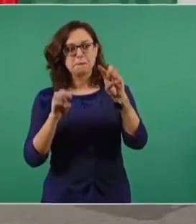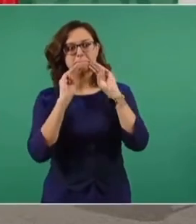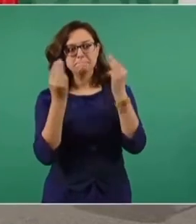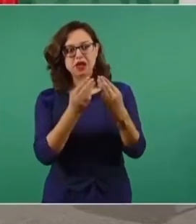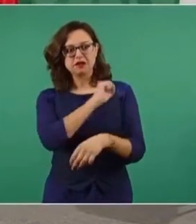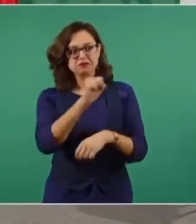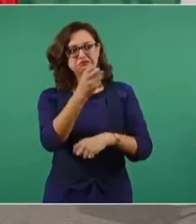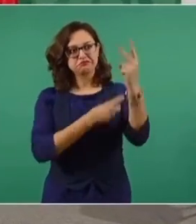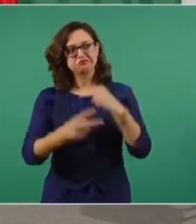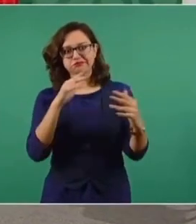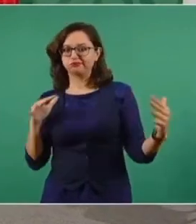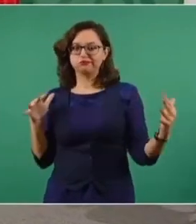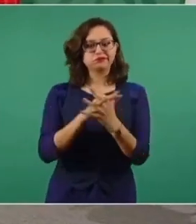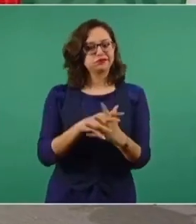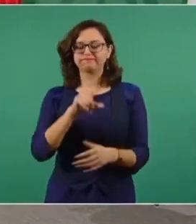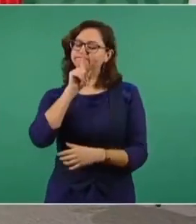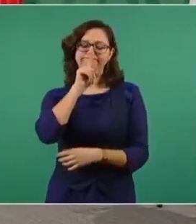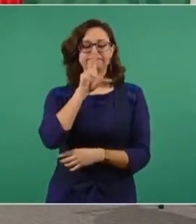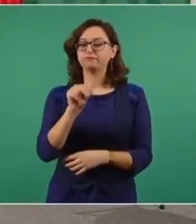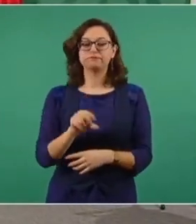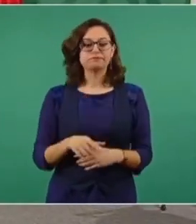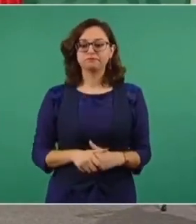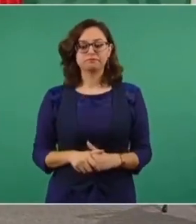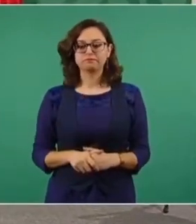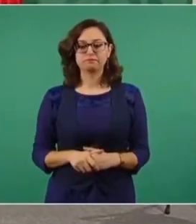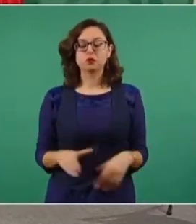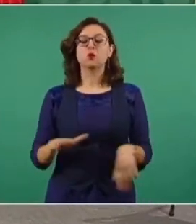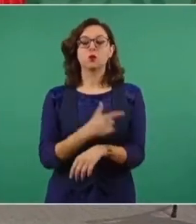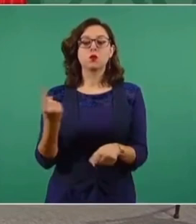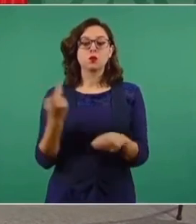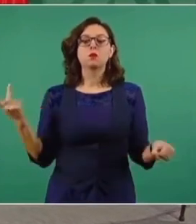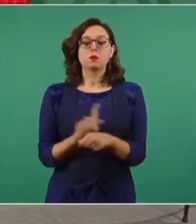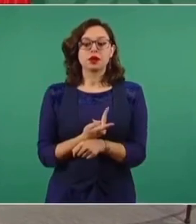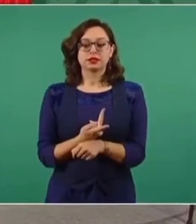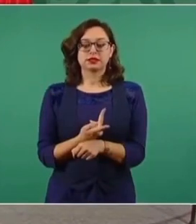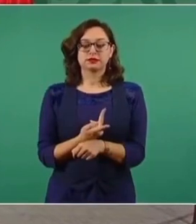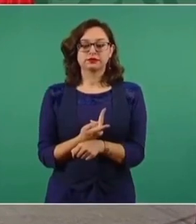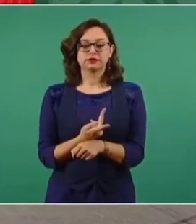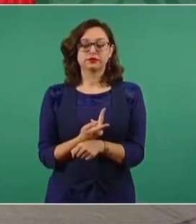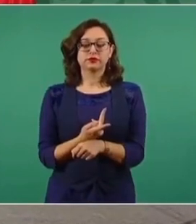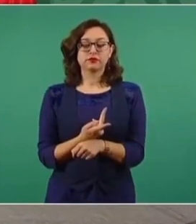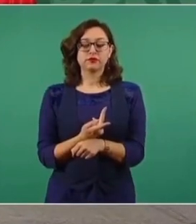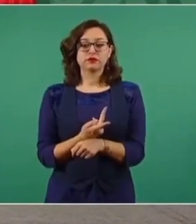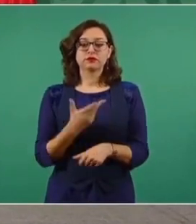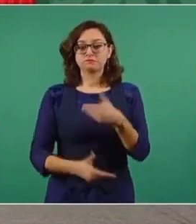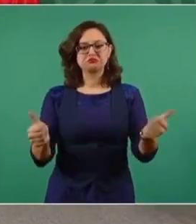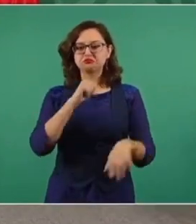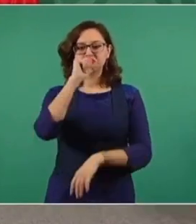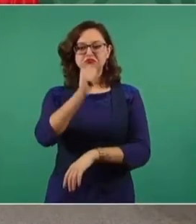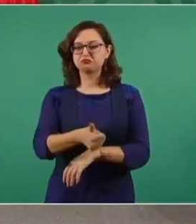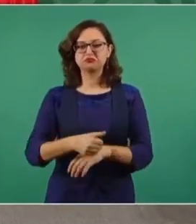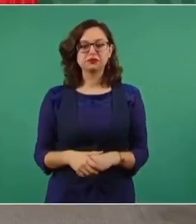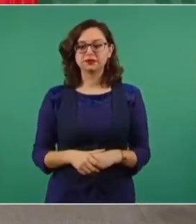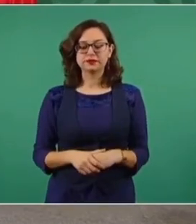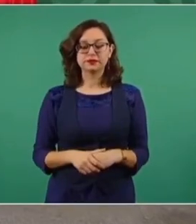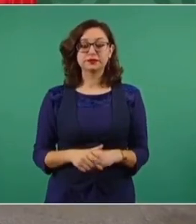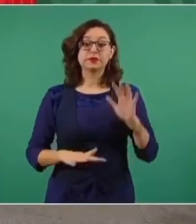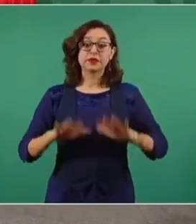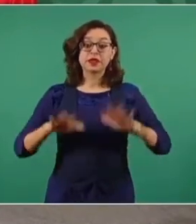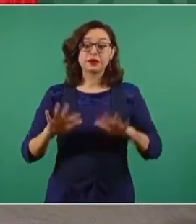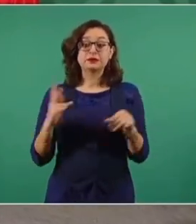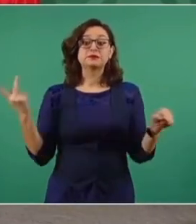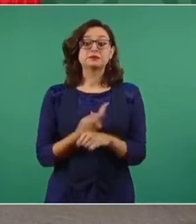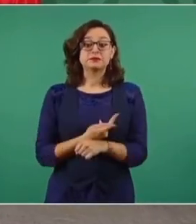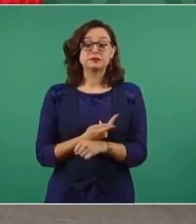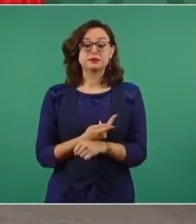a la delincuencia, porque eso no da resultados. Y a veces en estos